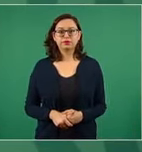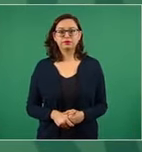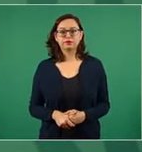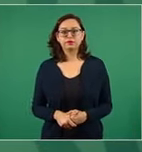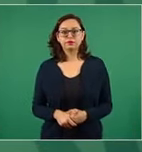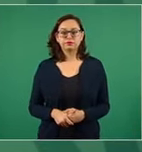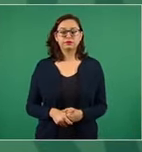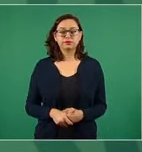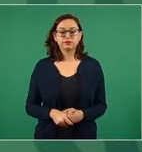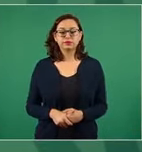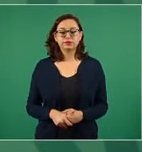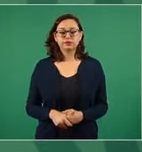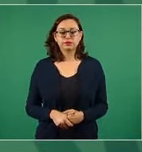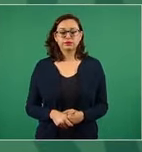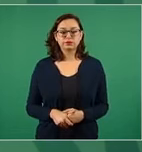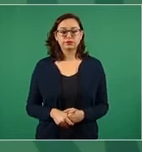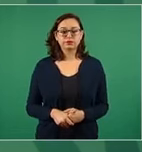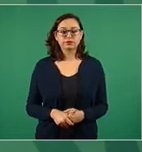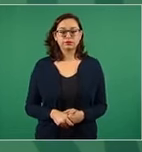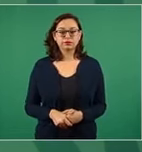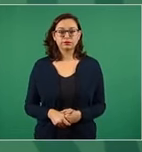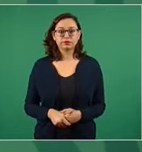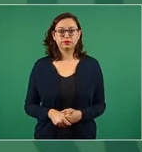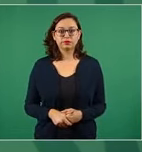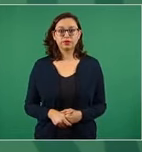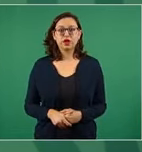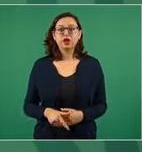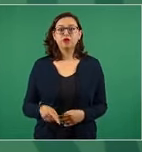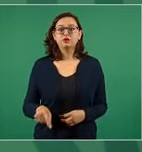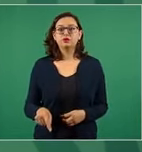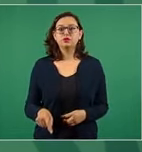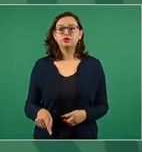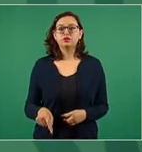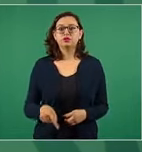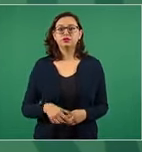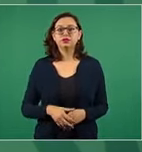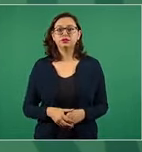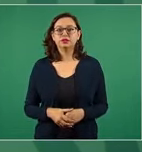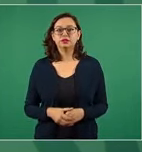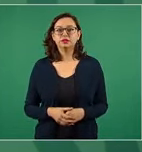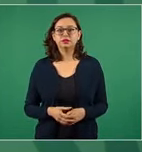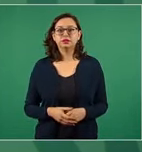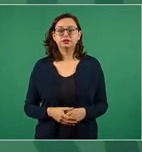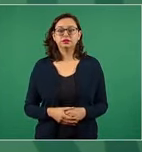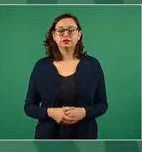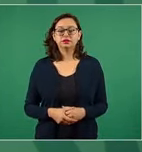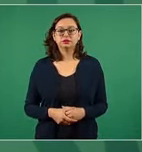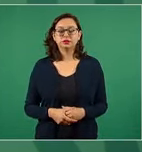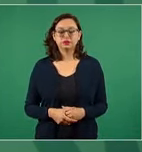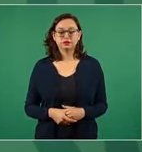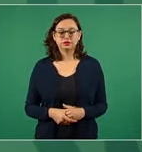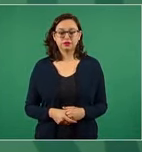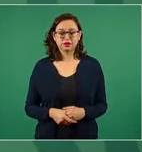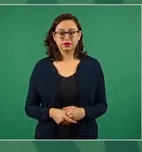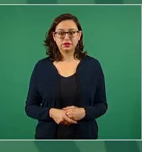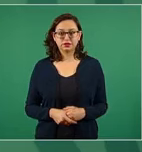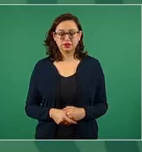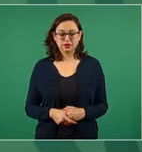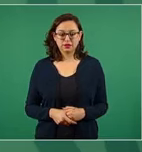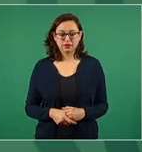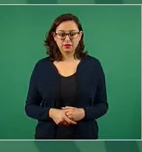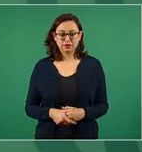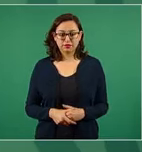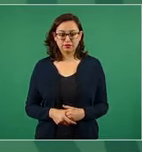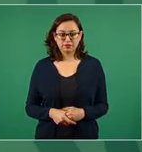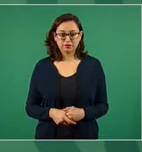todos los miércoles, se va a dar a conocer el quién